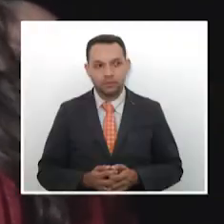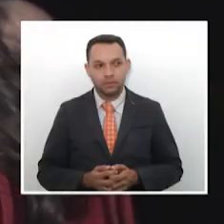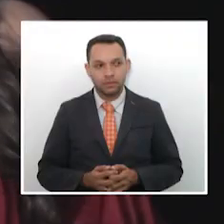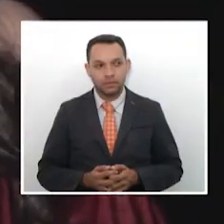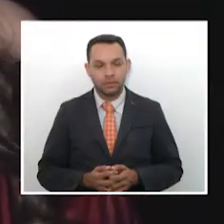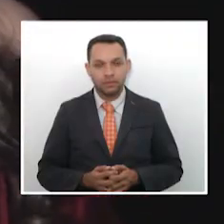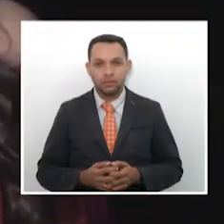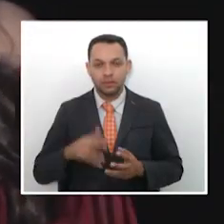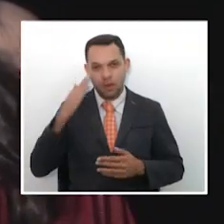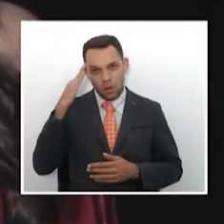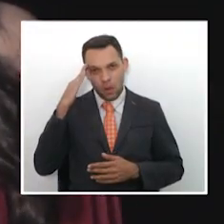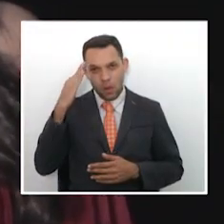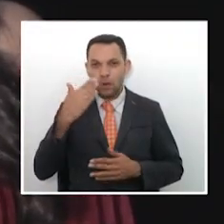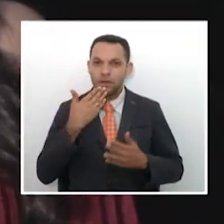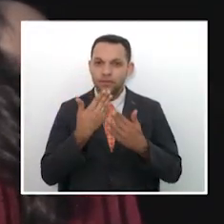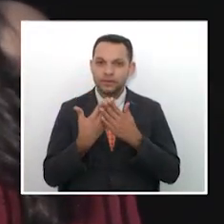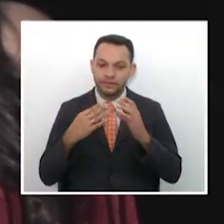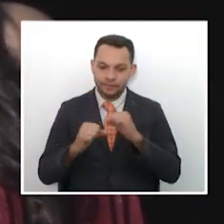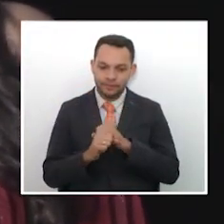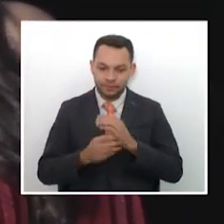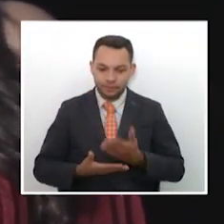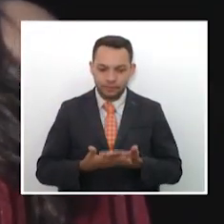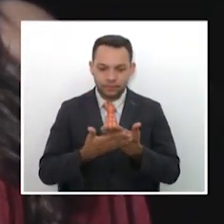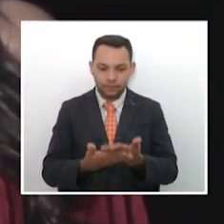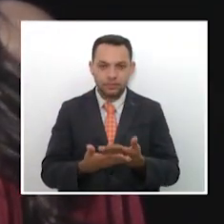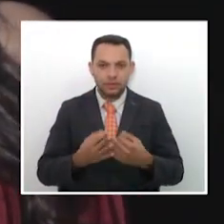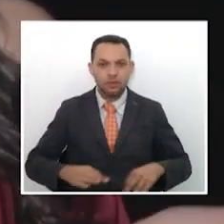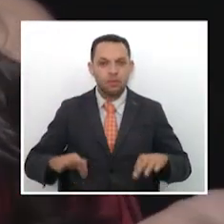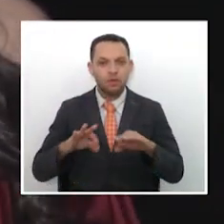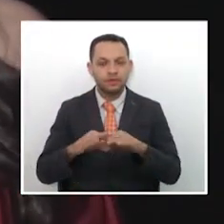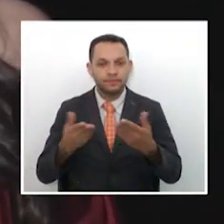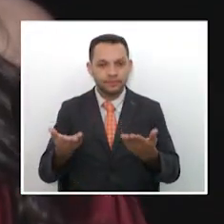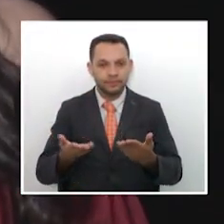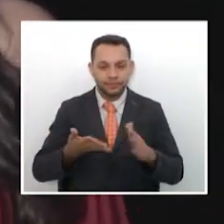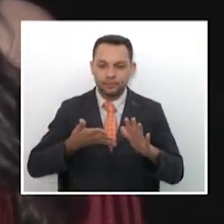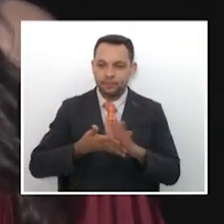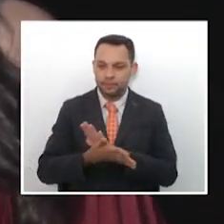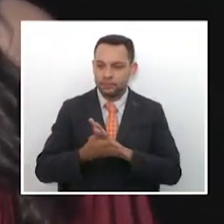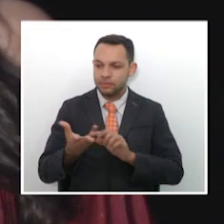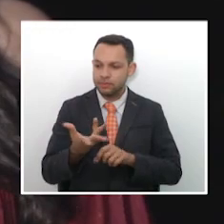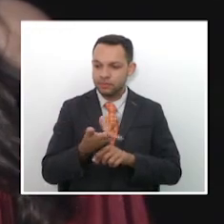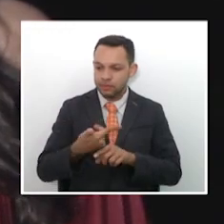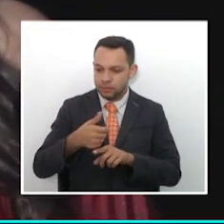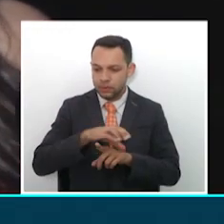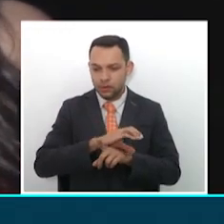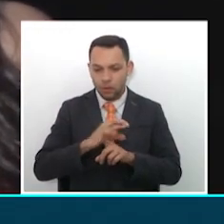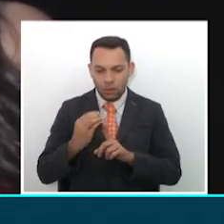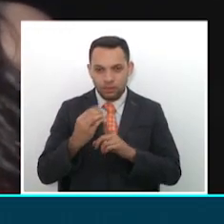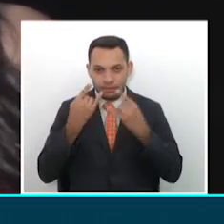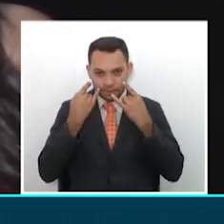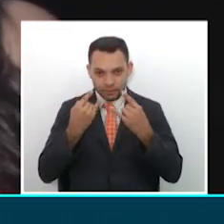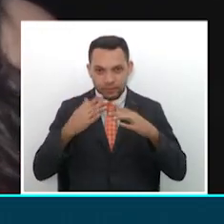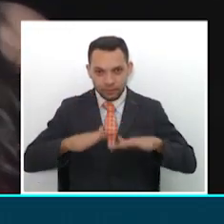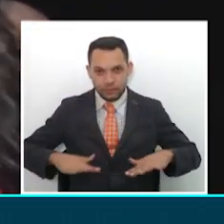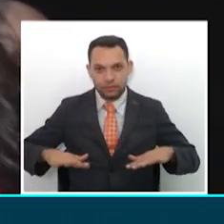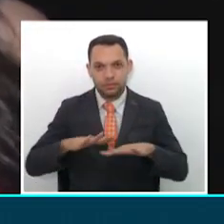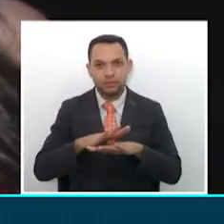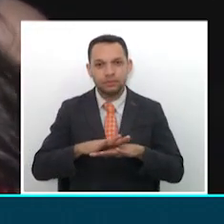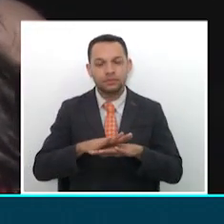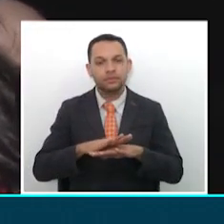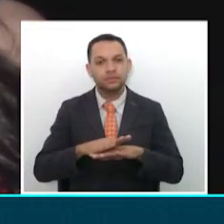Hola, ¿qué tal? Muy buenas noches, un saludo muy especial. Bienvenidos a la información de cultura, arte y entretenimiento en Sin Estrés.